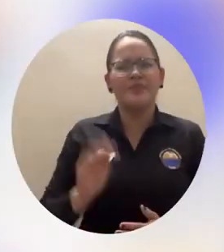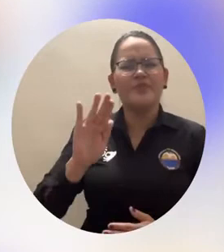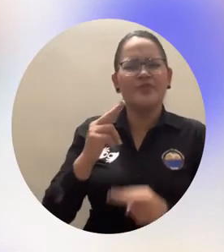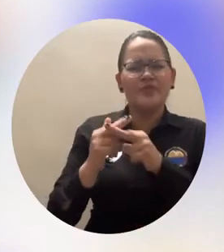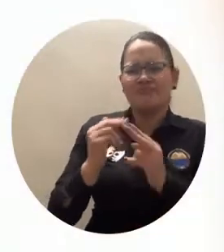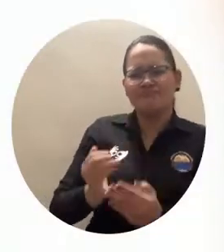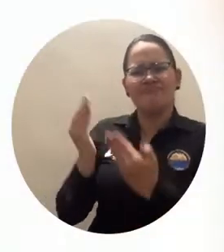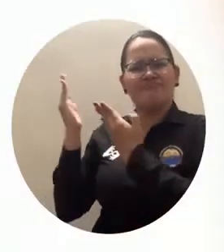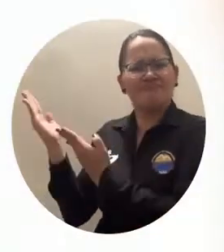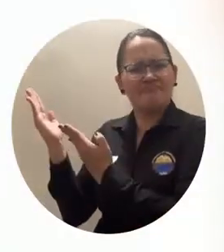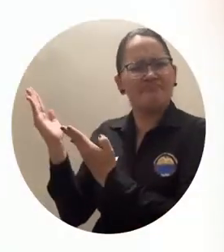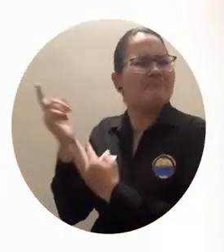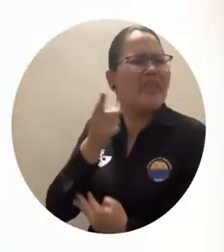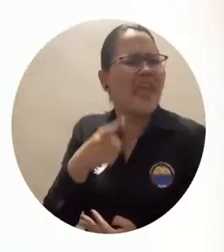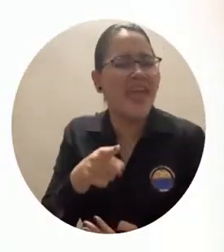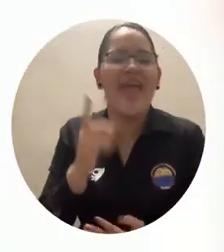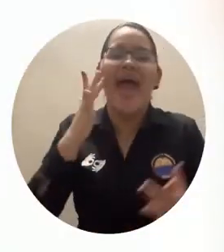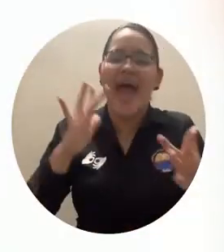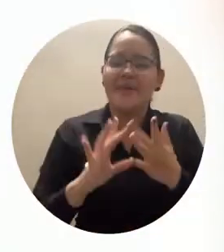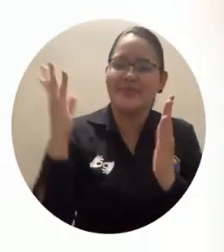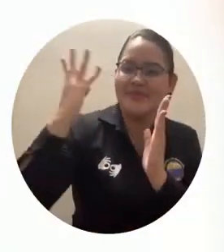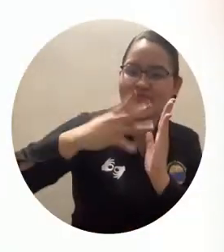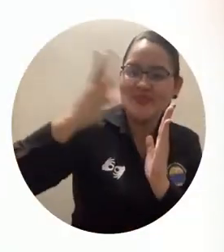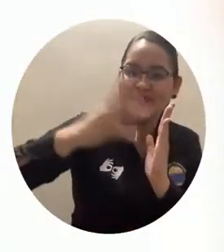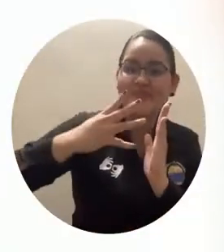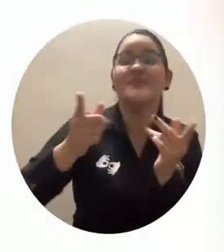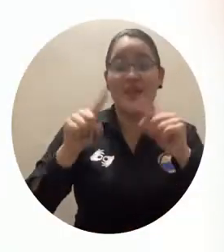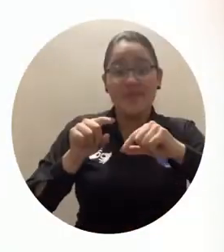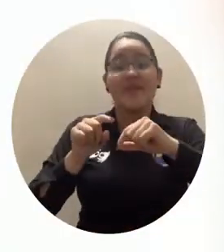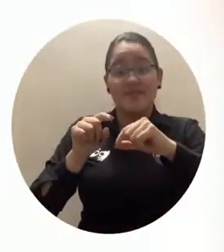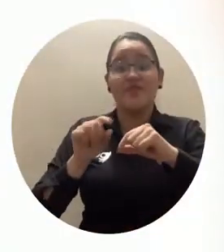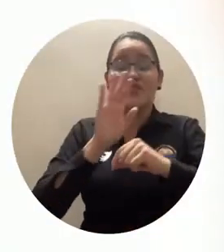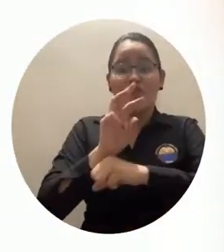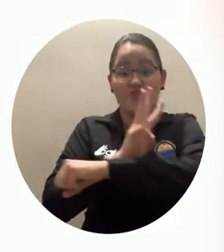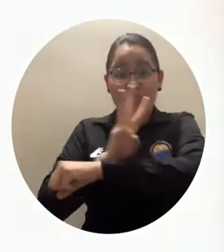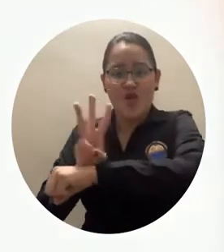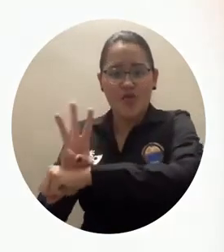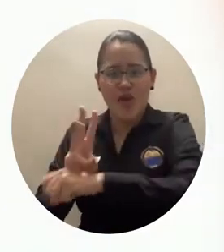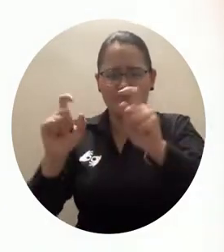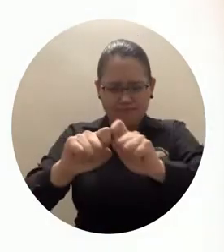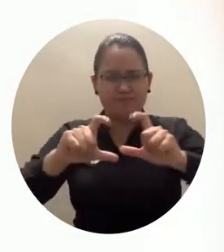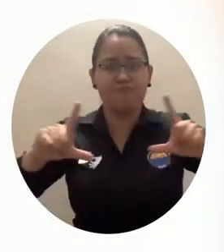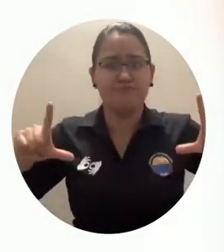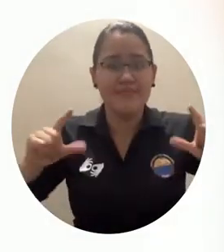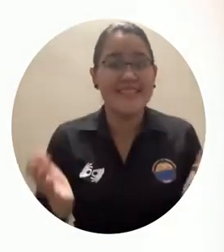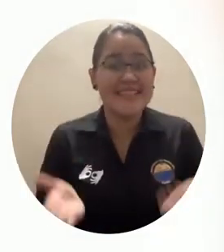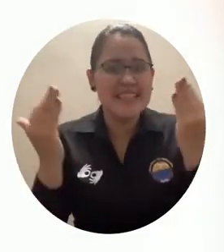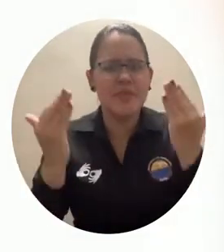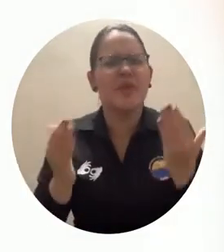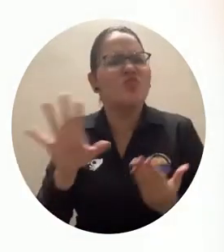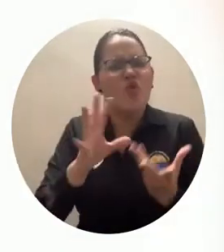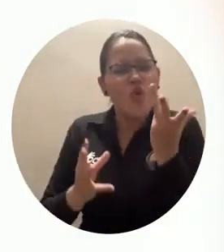geopreven un imac es el nombre de la aplicación y página web creada por investigadores miembros de los grupos de investigación en psicología de la salud y